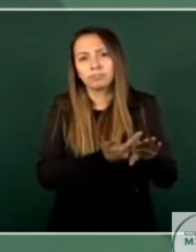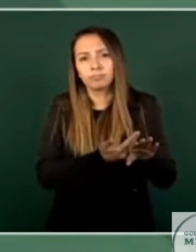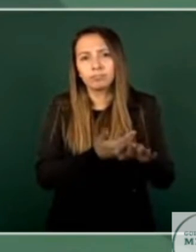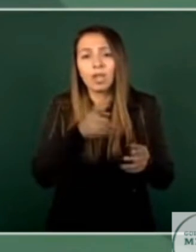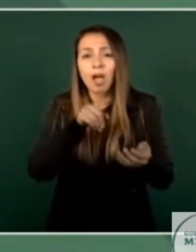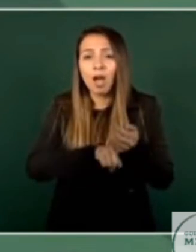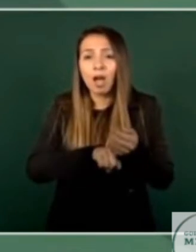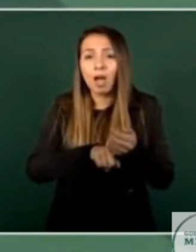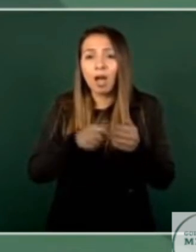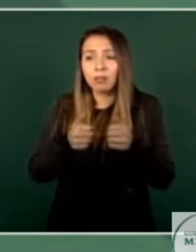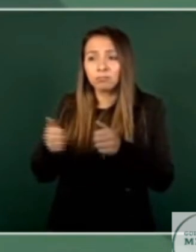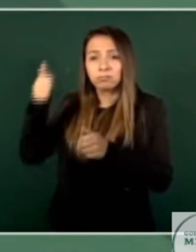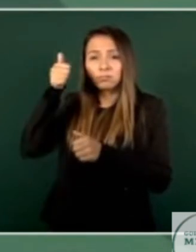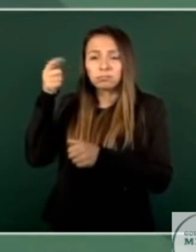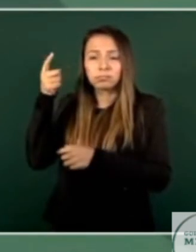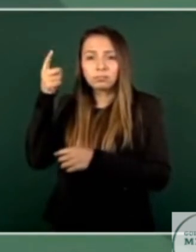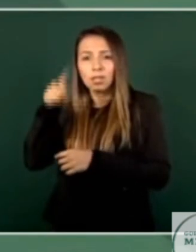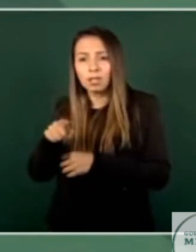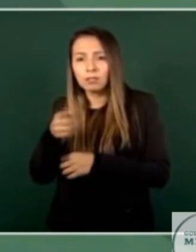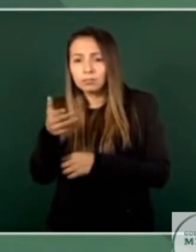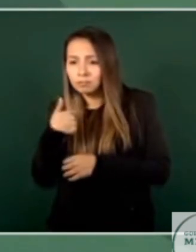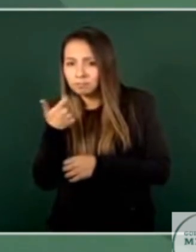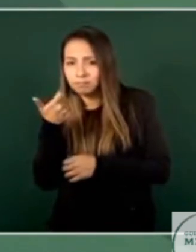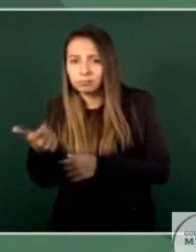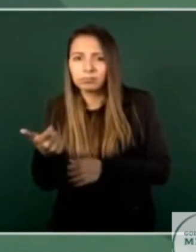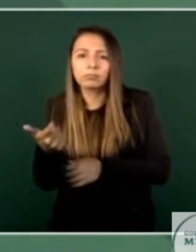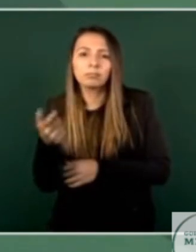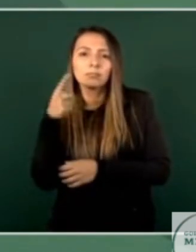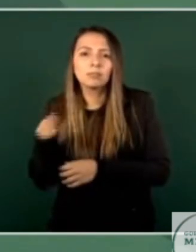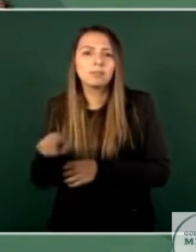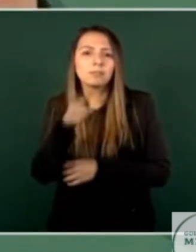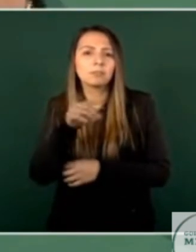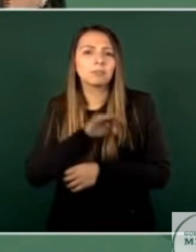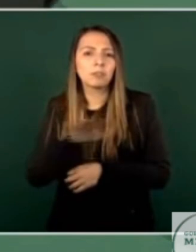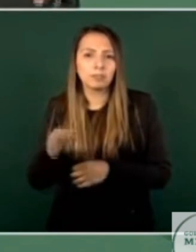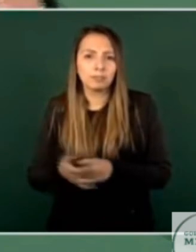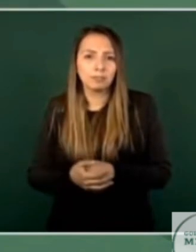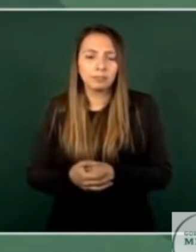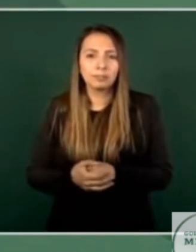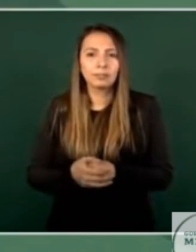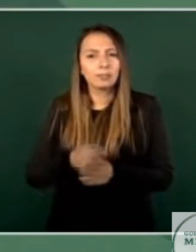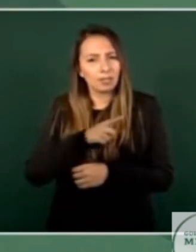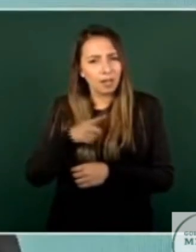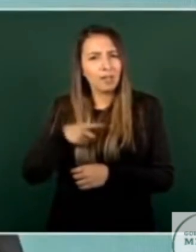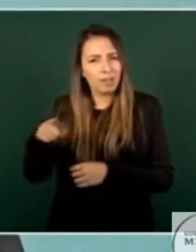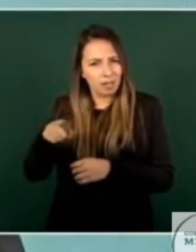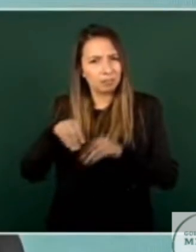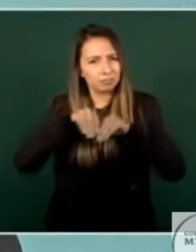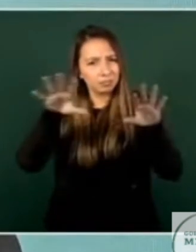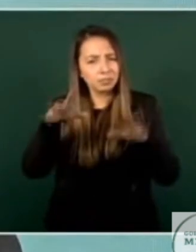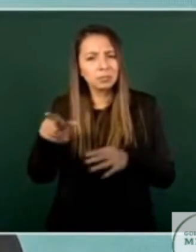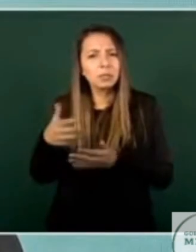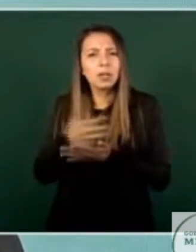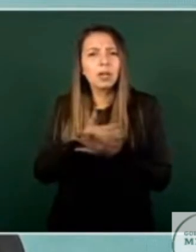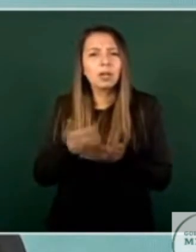alto rango ellos deberían de dar a conocer cuánto ganan